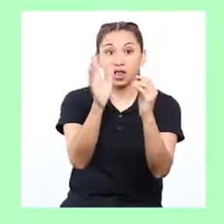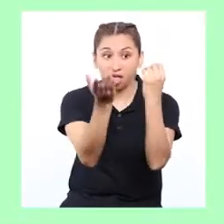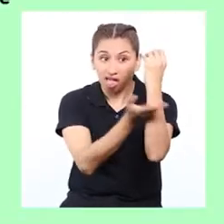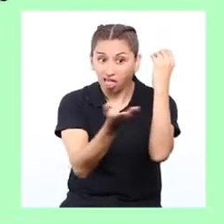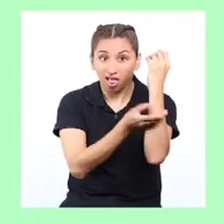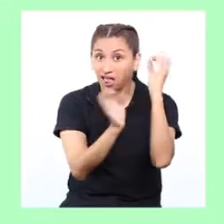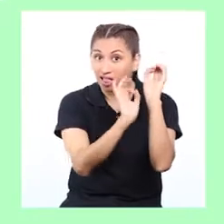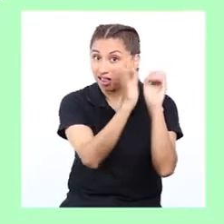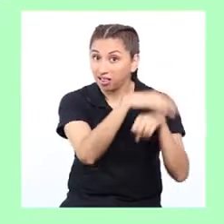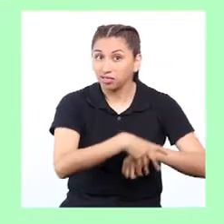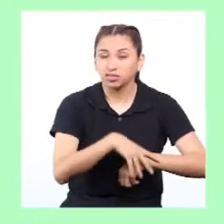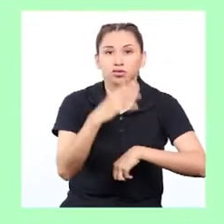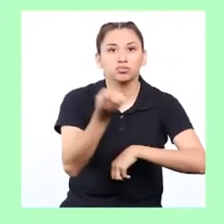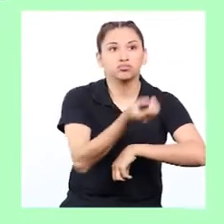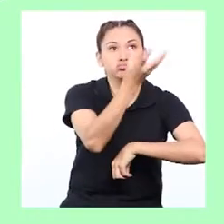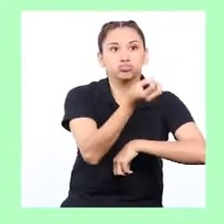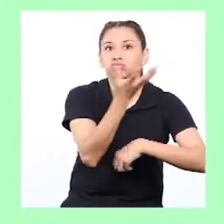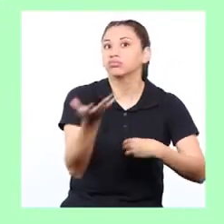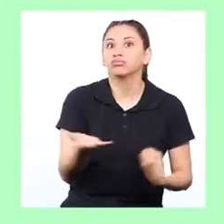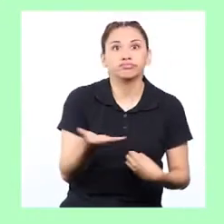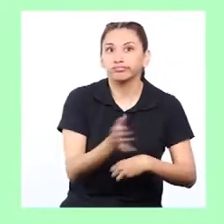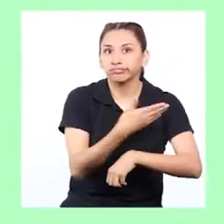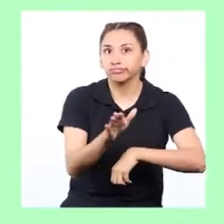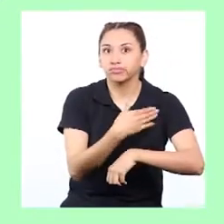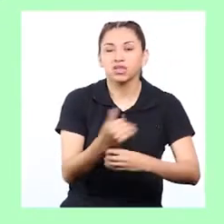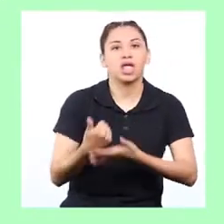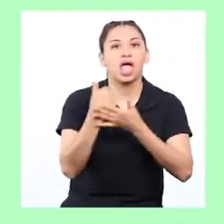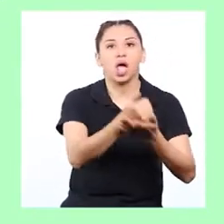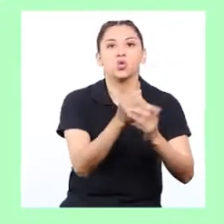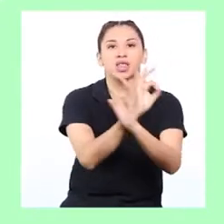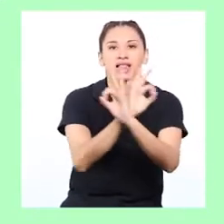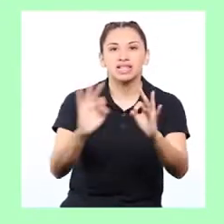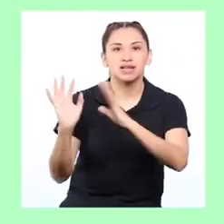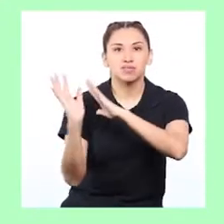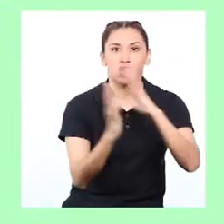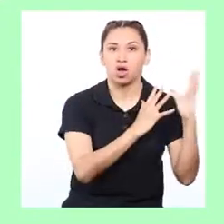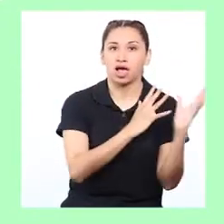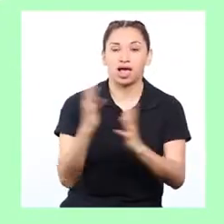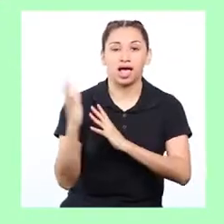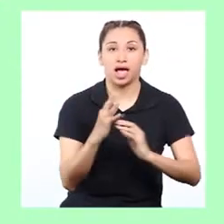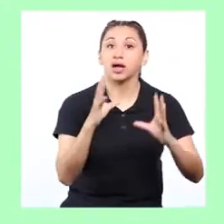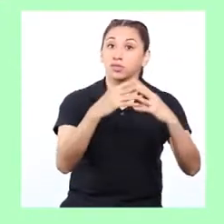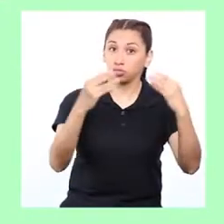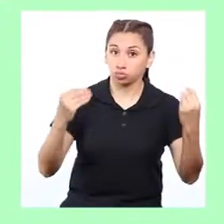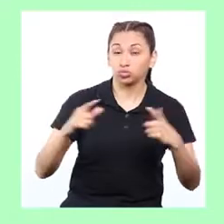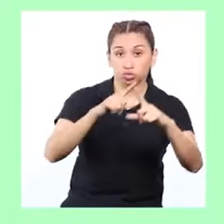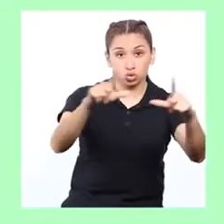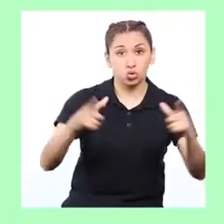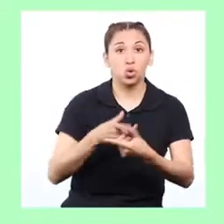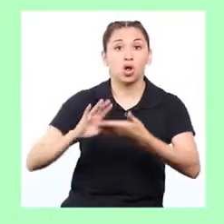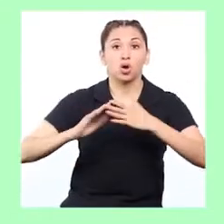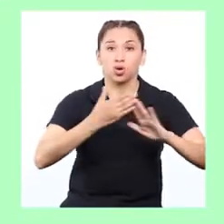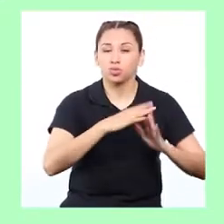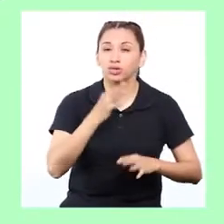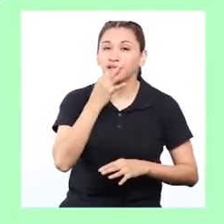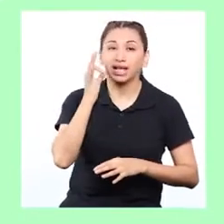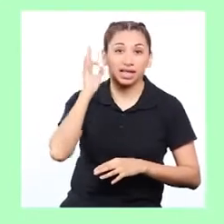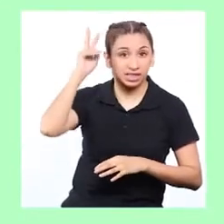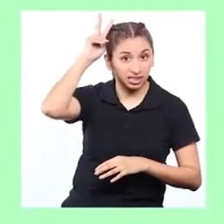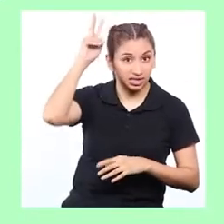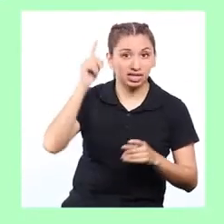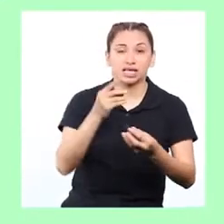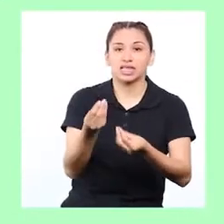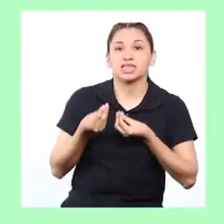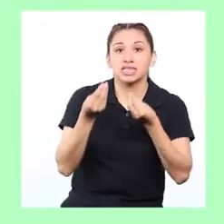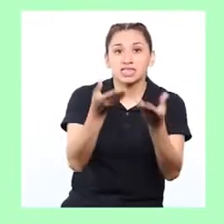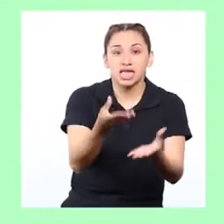no proporcionan más zonas de sombra, ayudan a limpiar el aire. Son el hogar de muchos pueblos indígenas. No